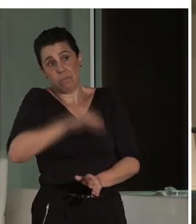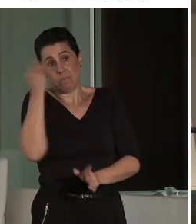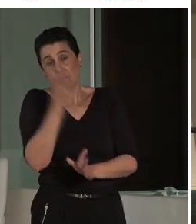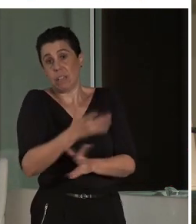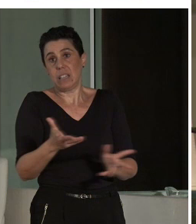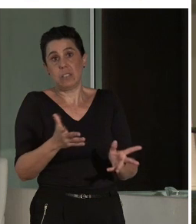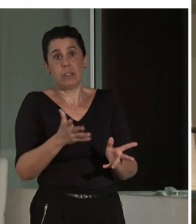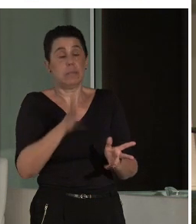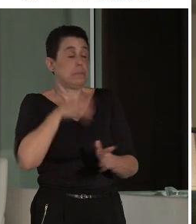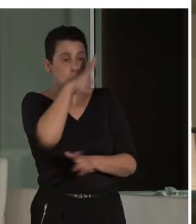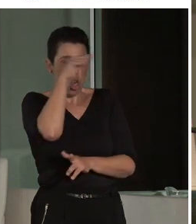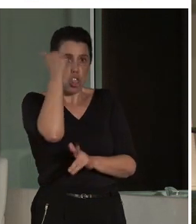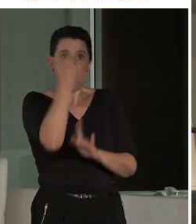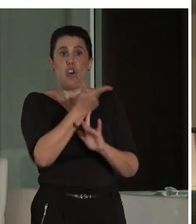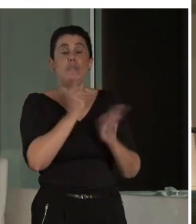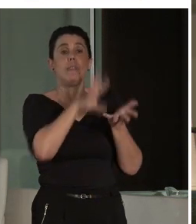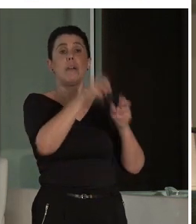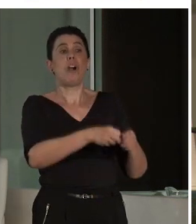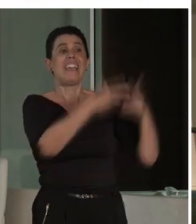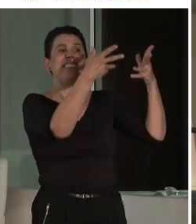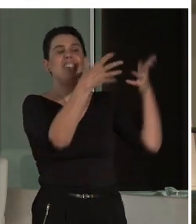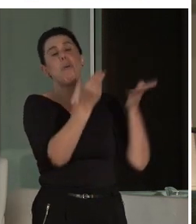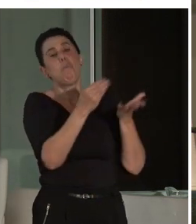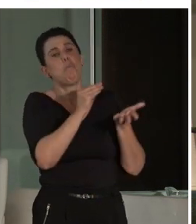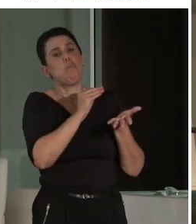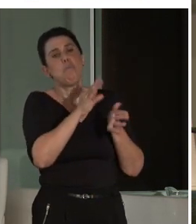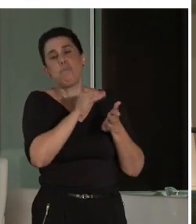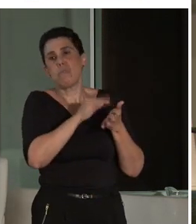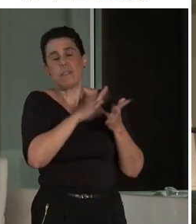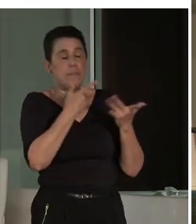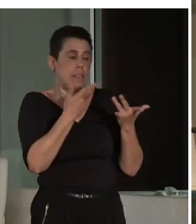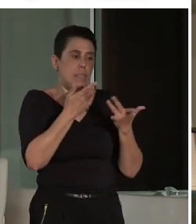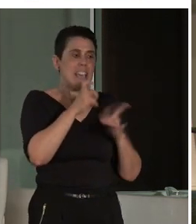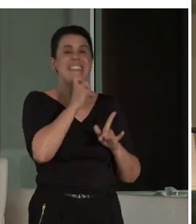olvidar que son edificios muchas veces con unas características complejas.